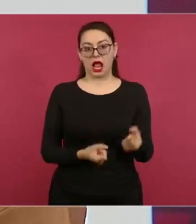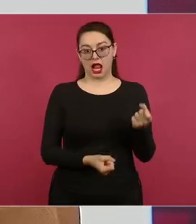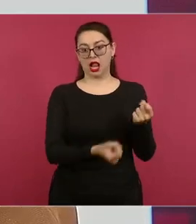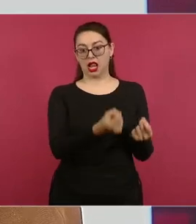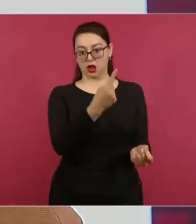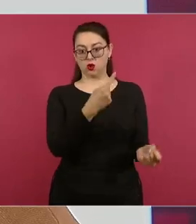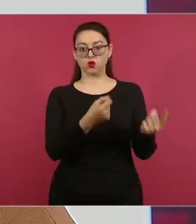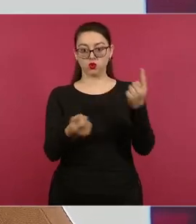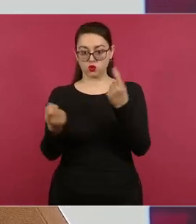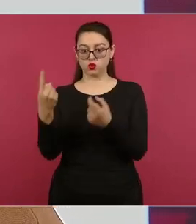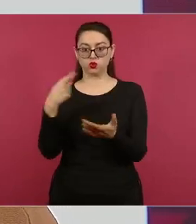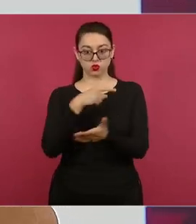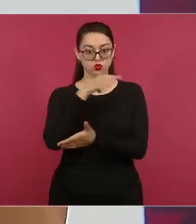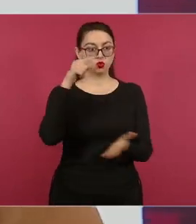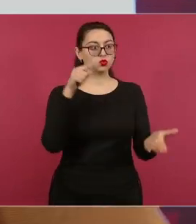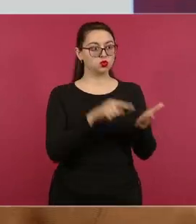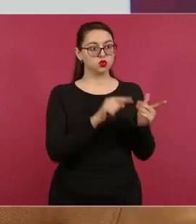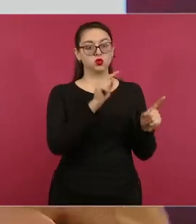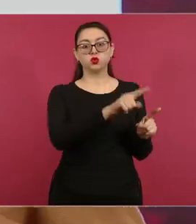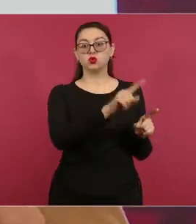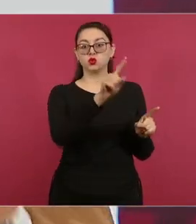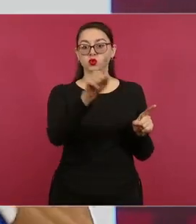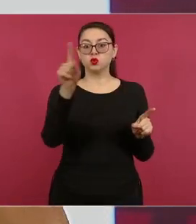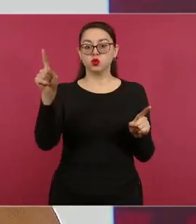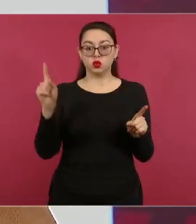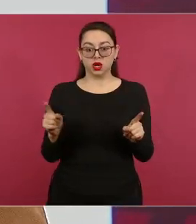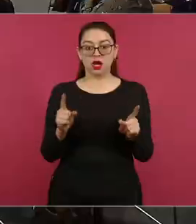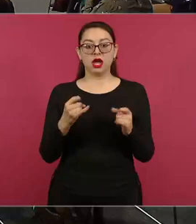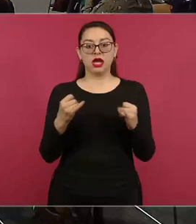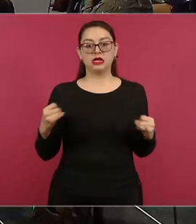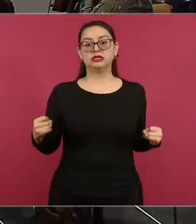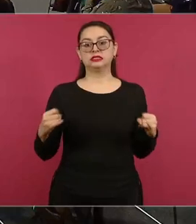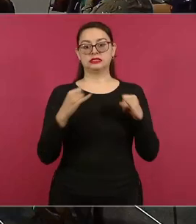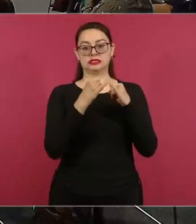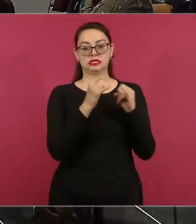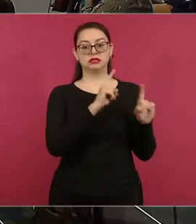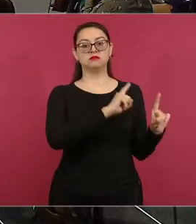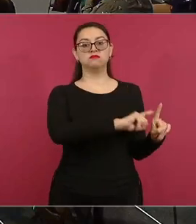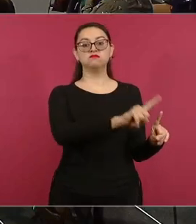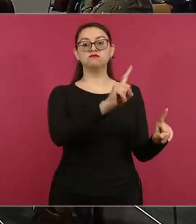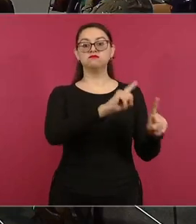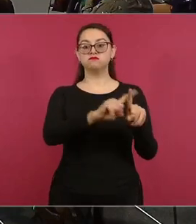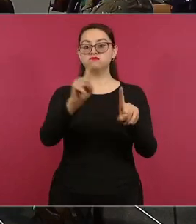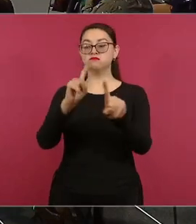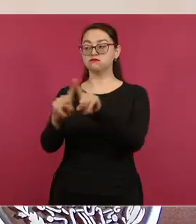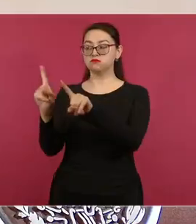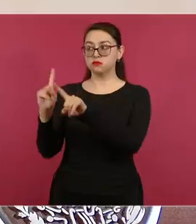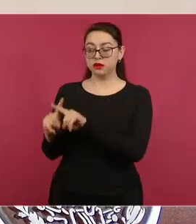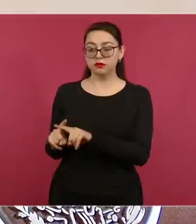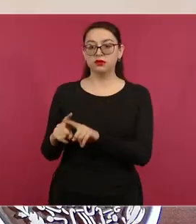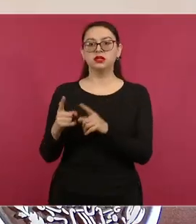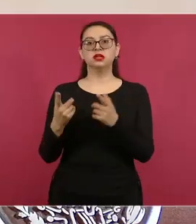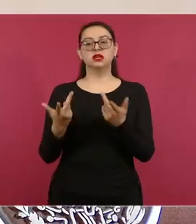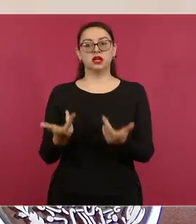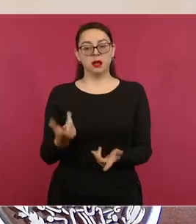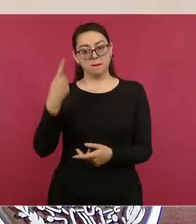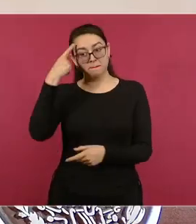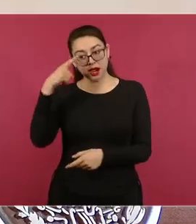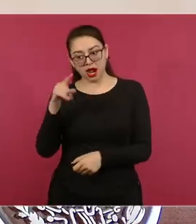ya hay estas instituciones que se dedican a la defensa de